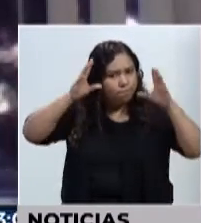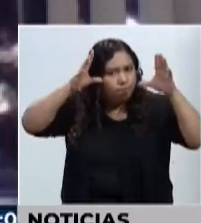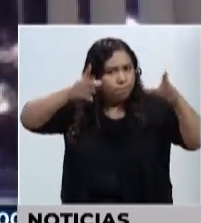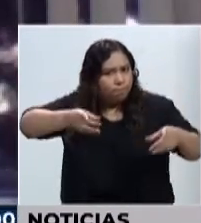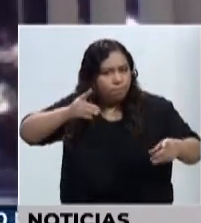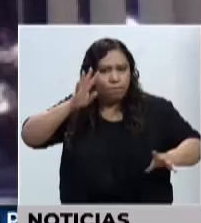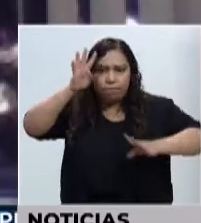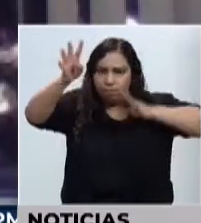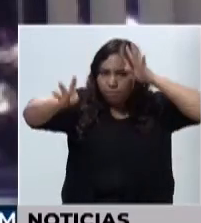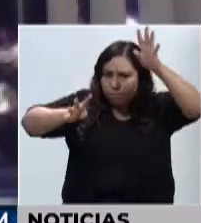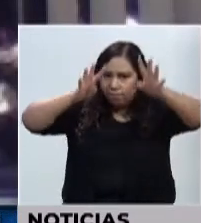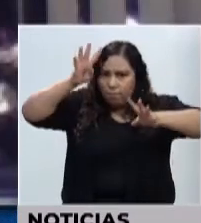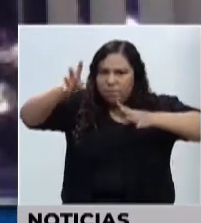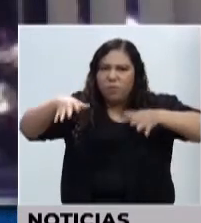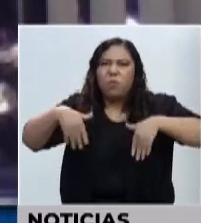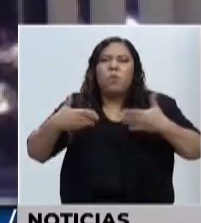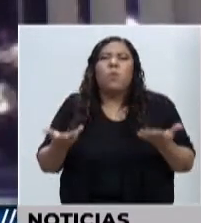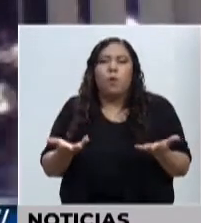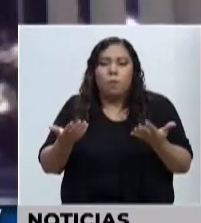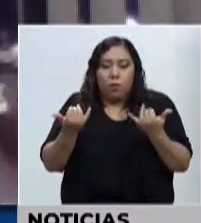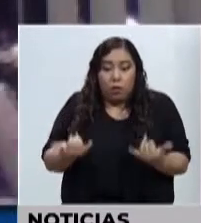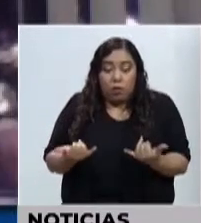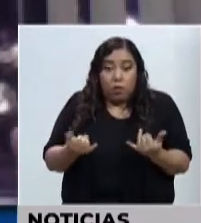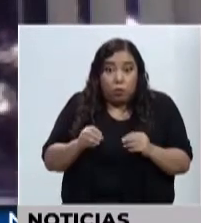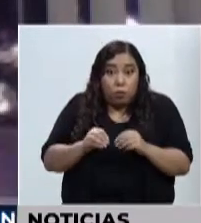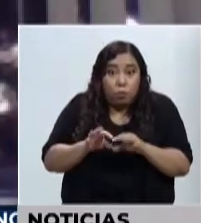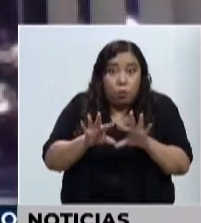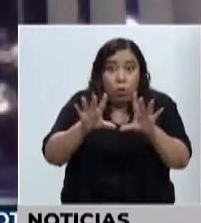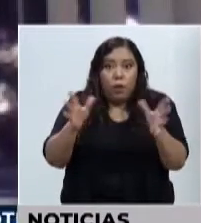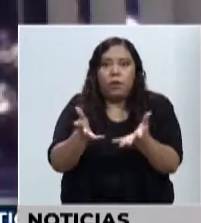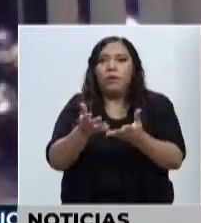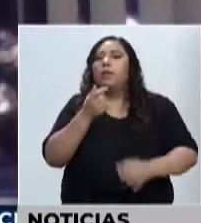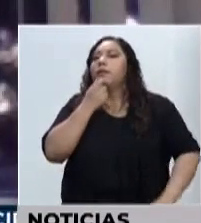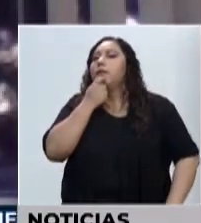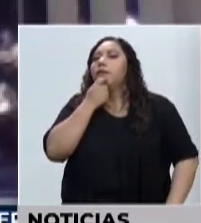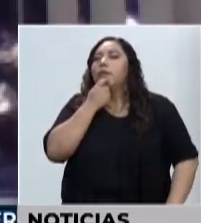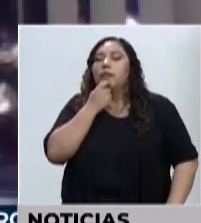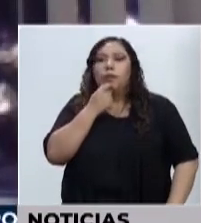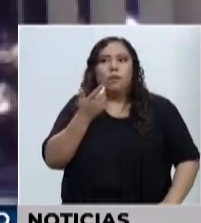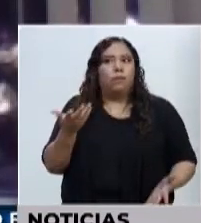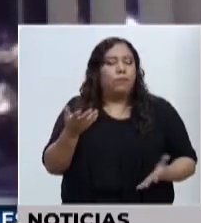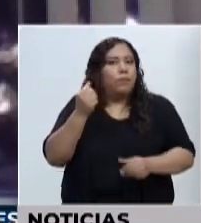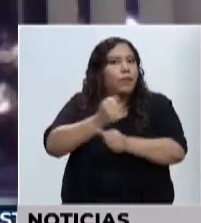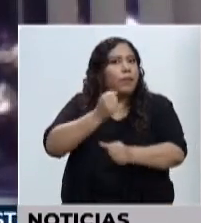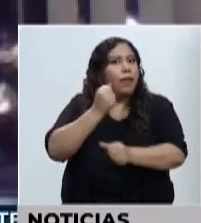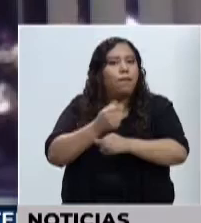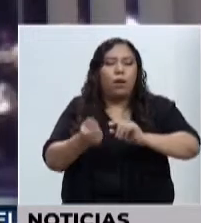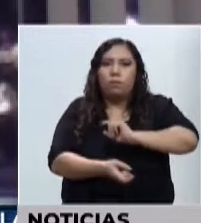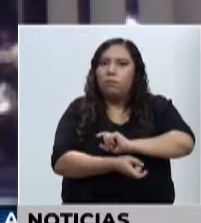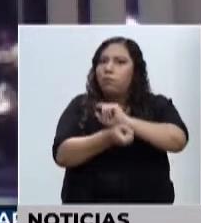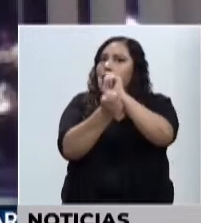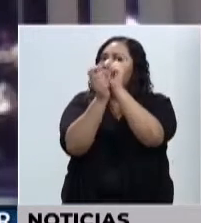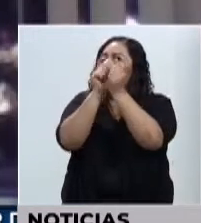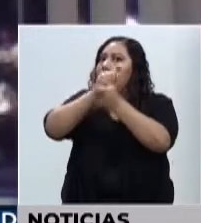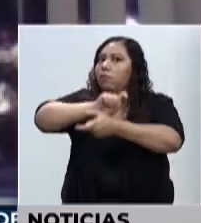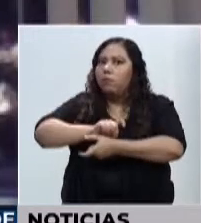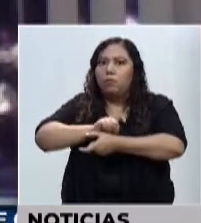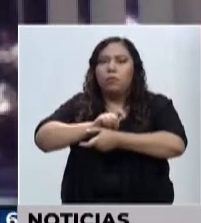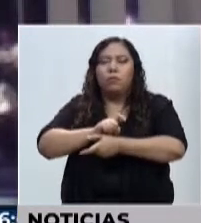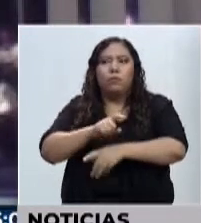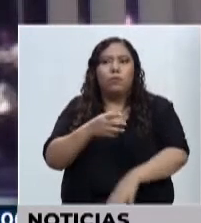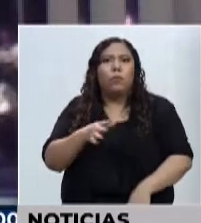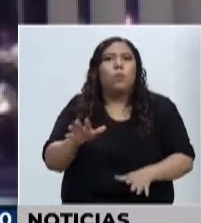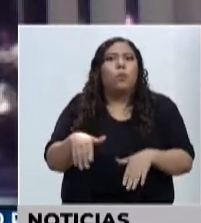porque eso es lo que se necesita ahora. Y con esta pandemia es donde hemos visto que tenemos que cambiar las formas de que tenemos de pensar y de